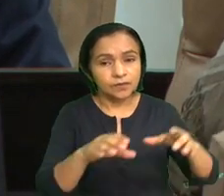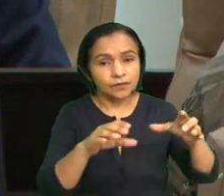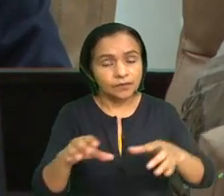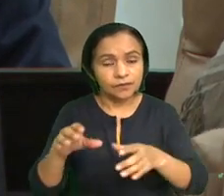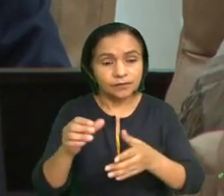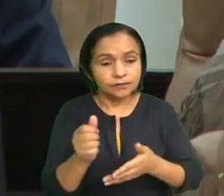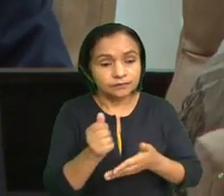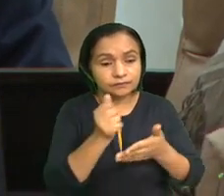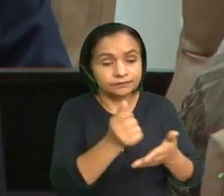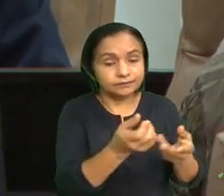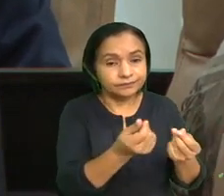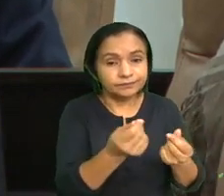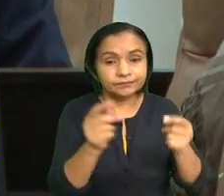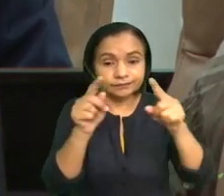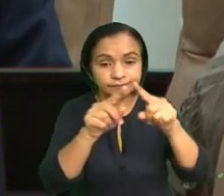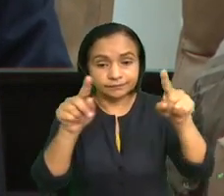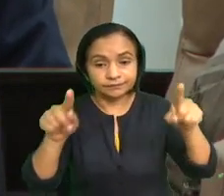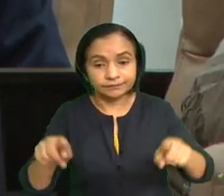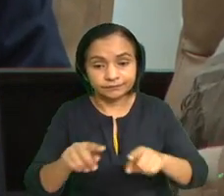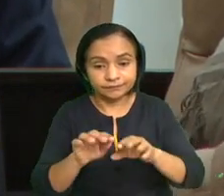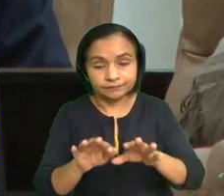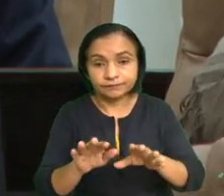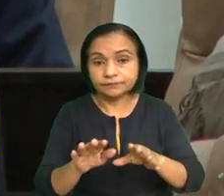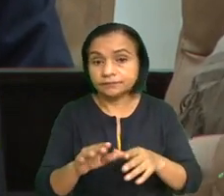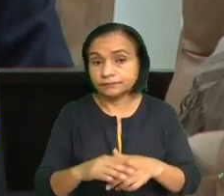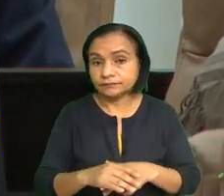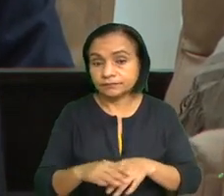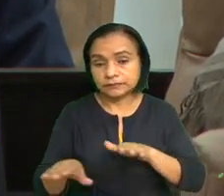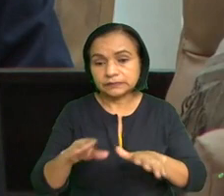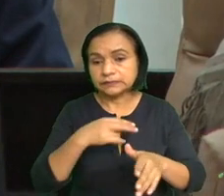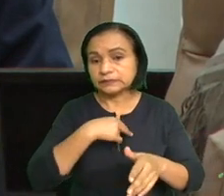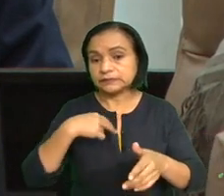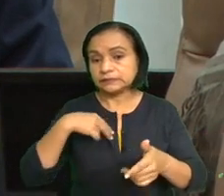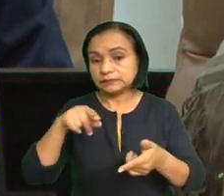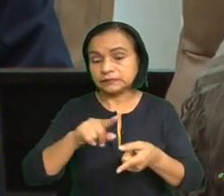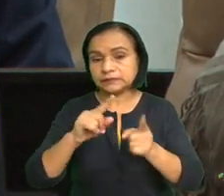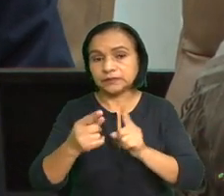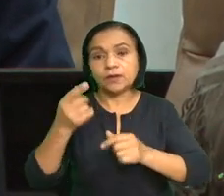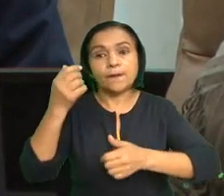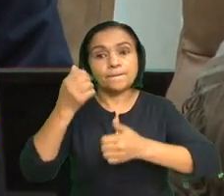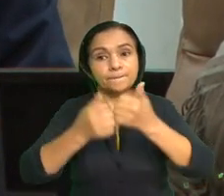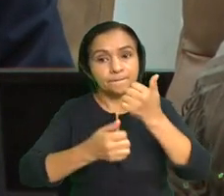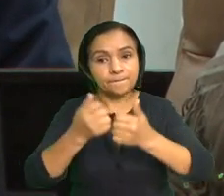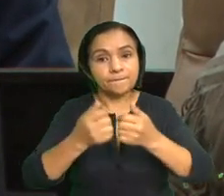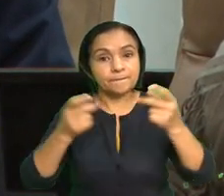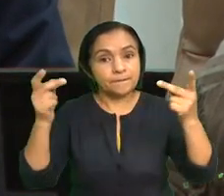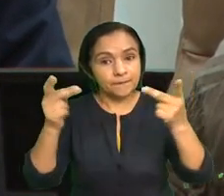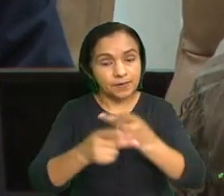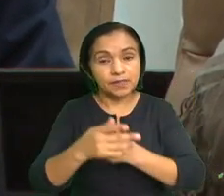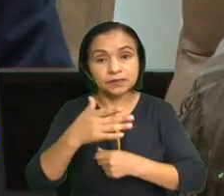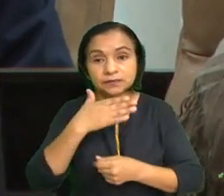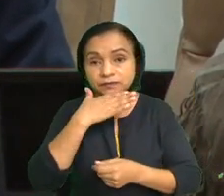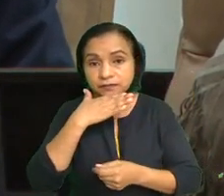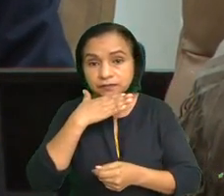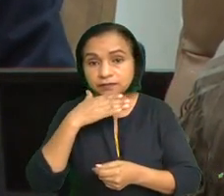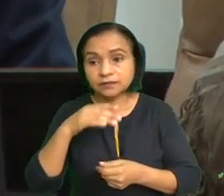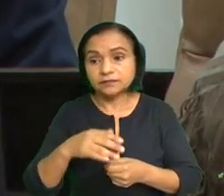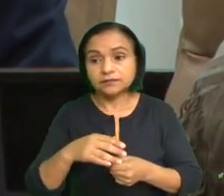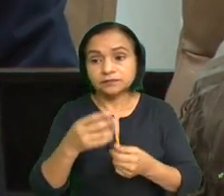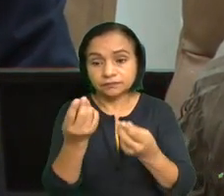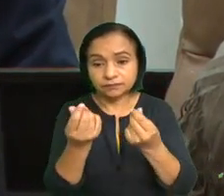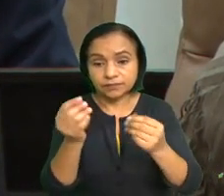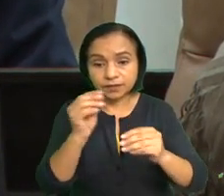activos virtuales, evitando que se conviertan en una amenaza de alto riesgo para la